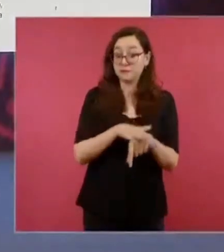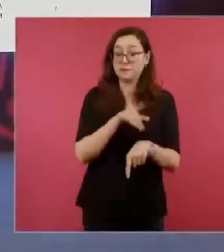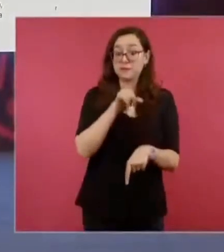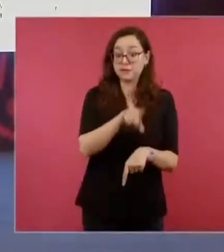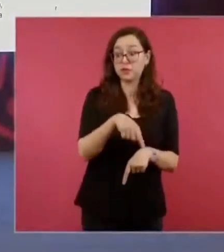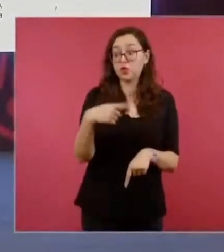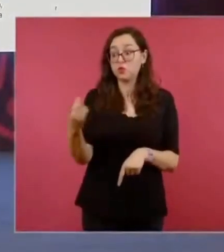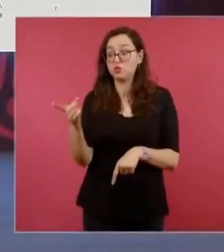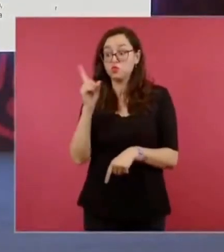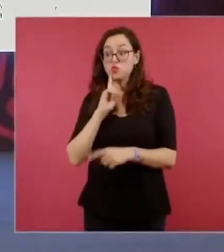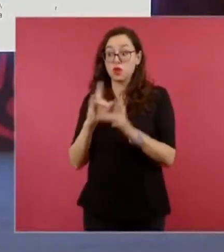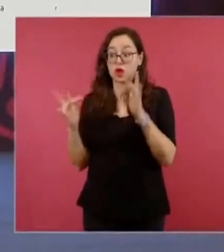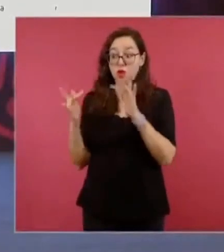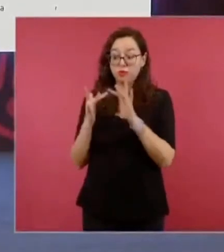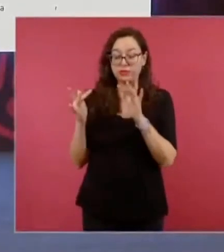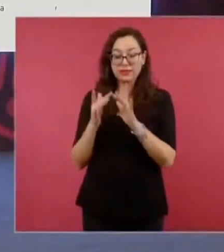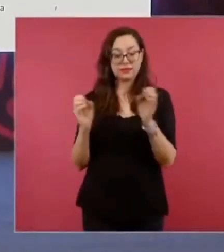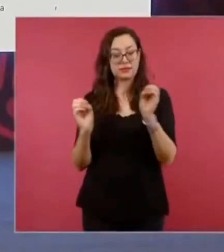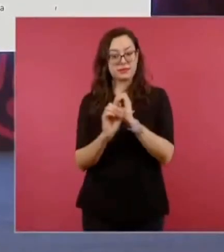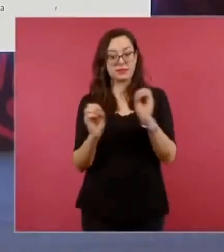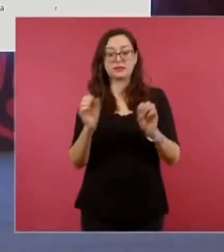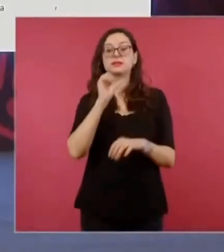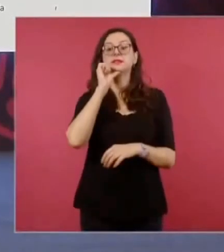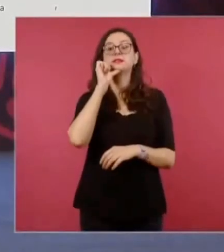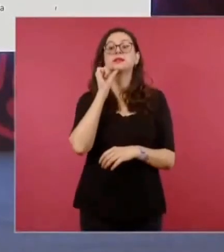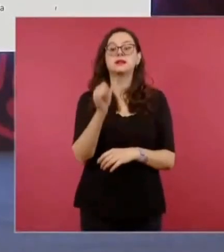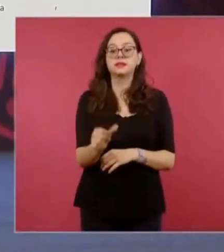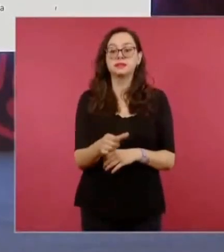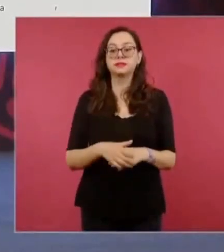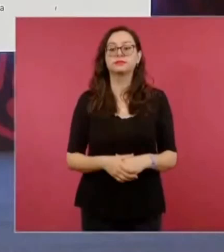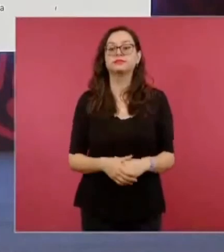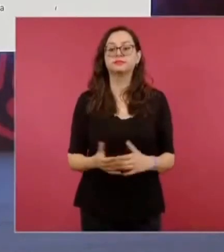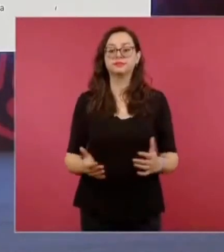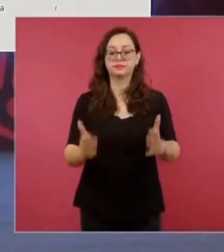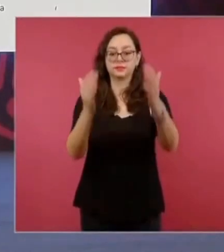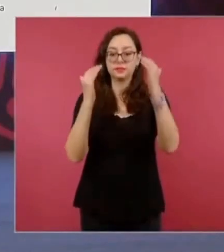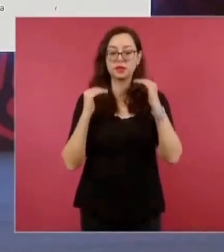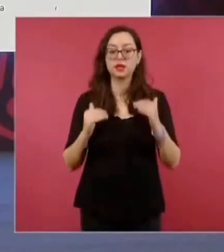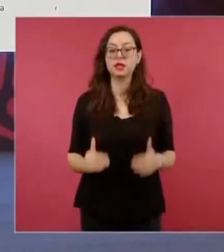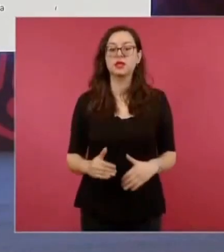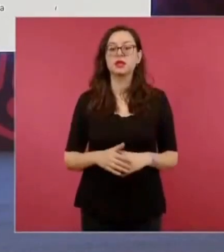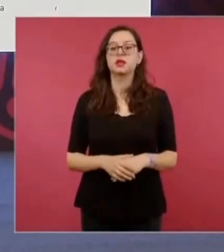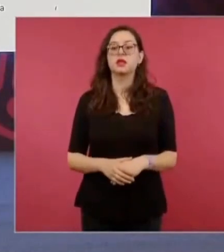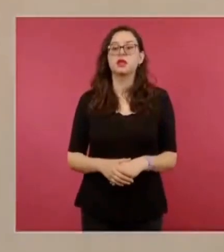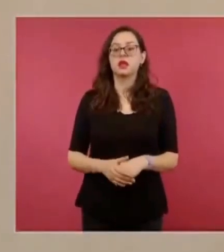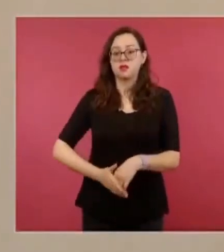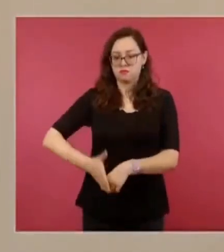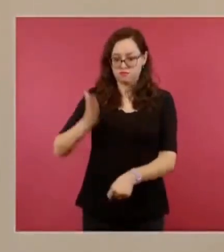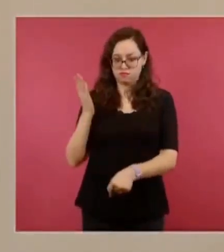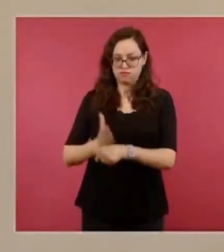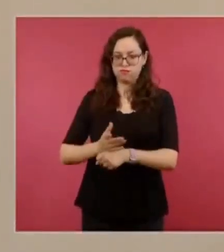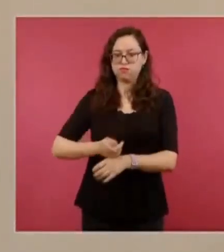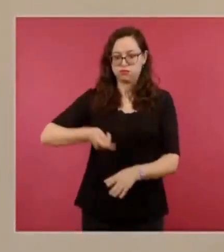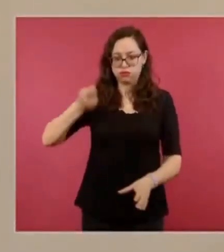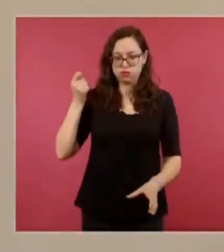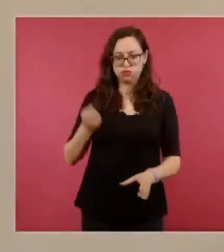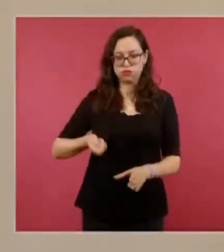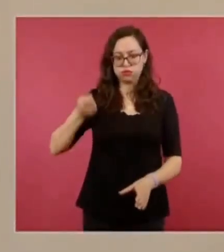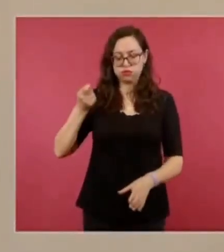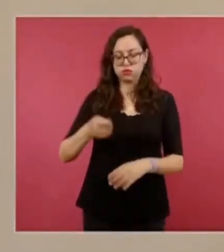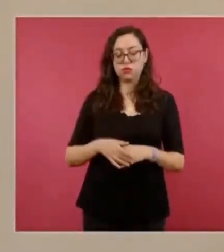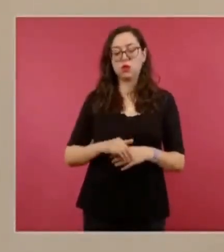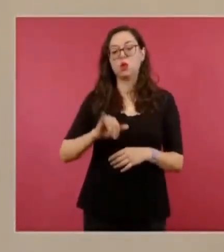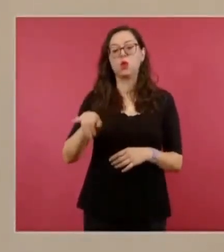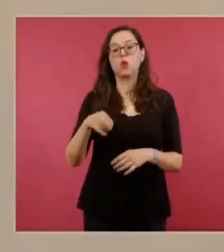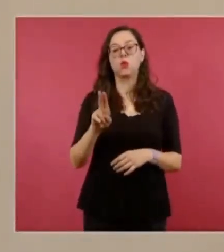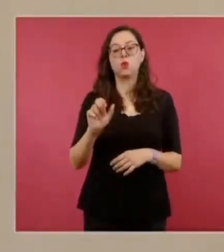ningún medio. Adelante. Sentencias. Tenemos esta de 43 años y nueve meses de prisión en contra